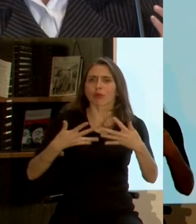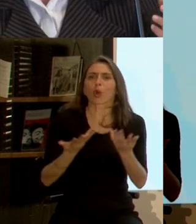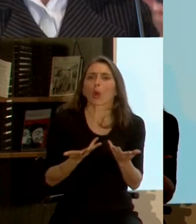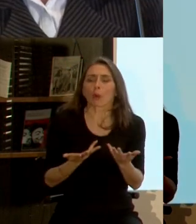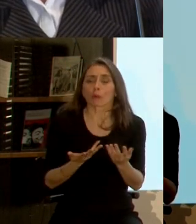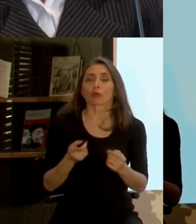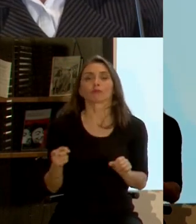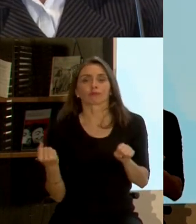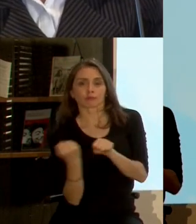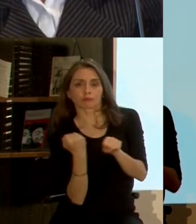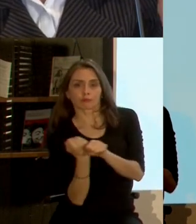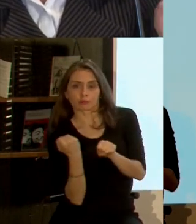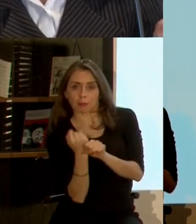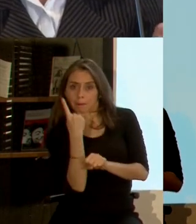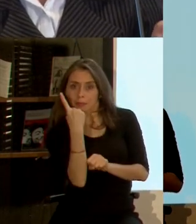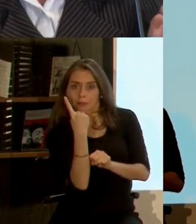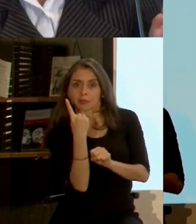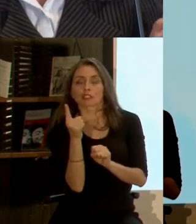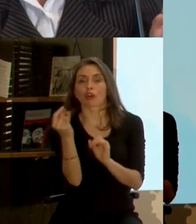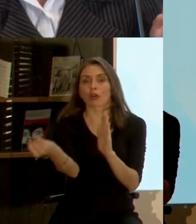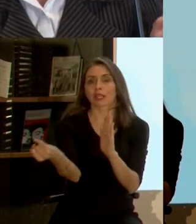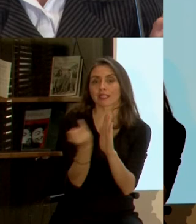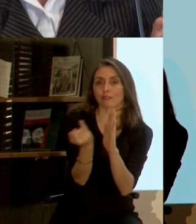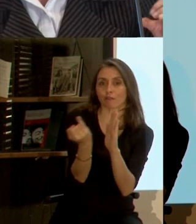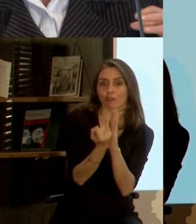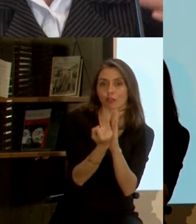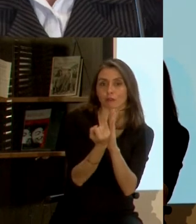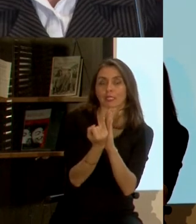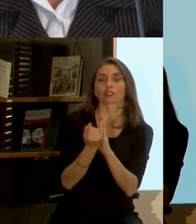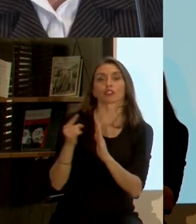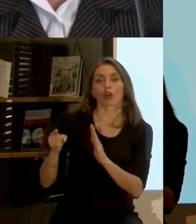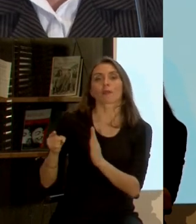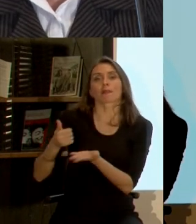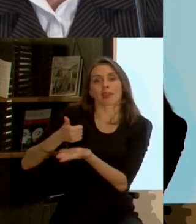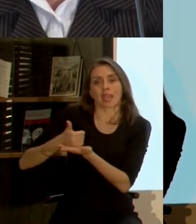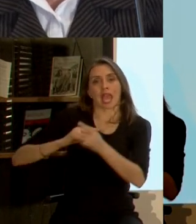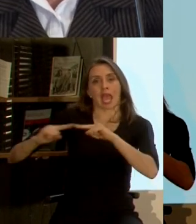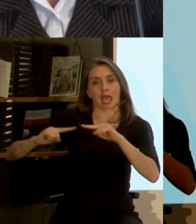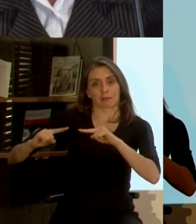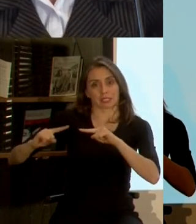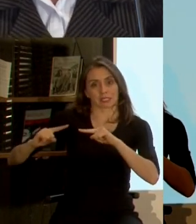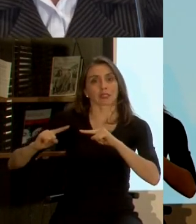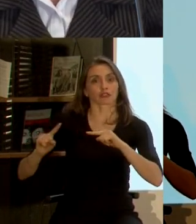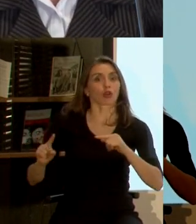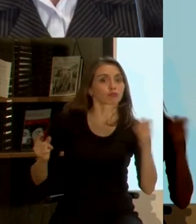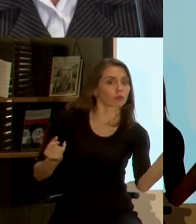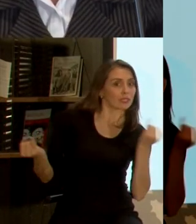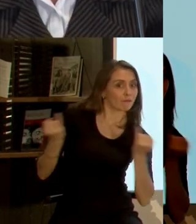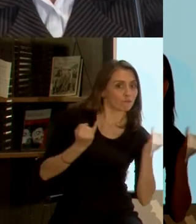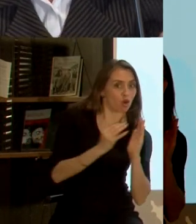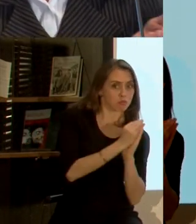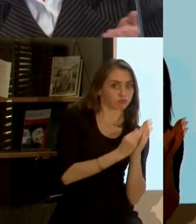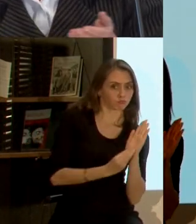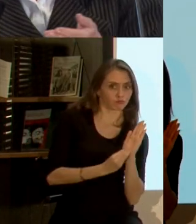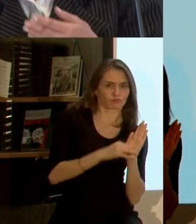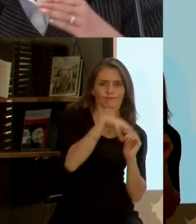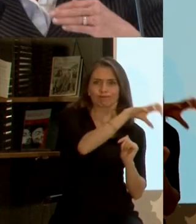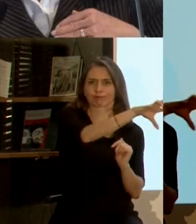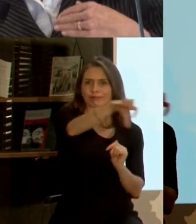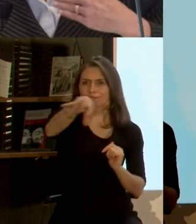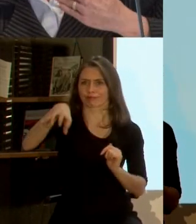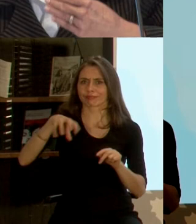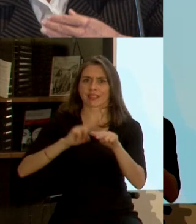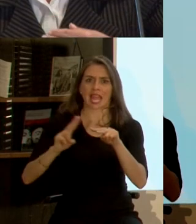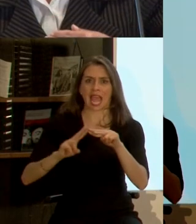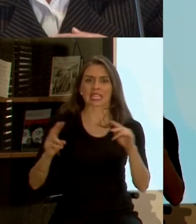se trabaja con los datos de la administración concertados con la administración para que sean datos que ellos producen de